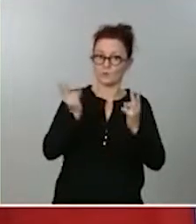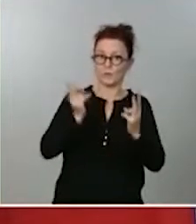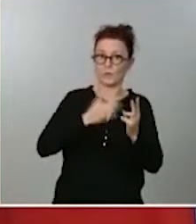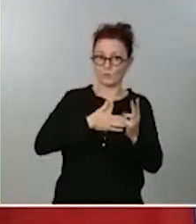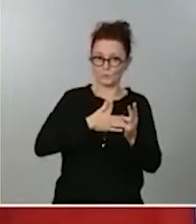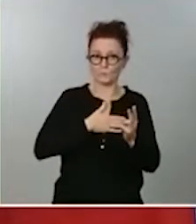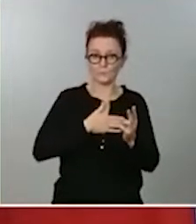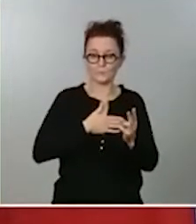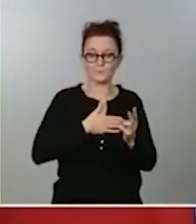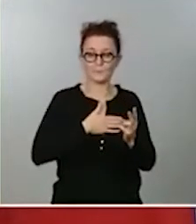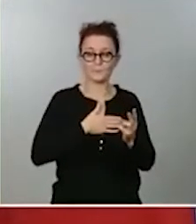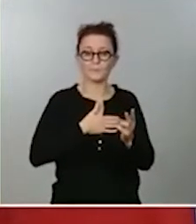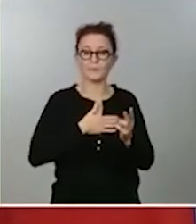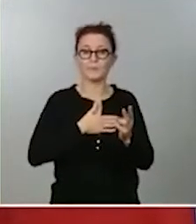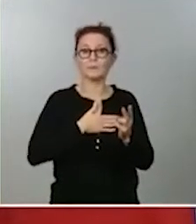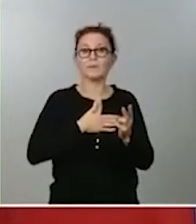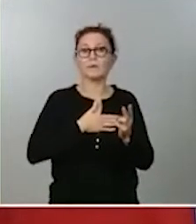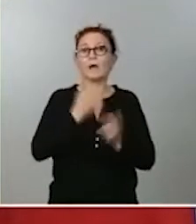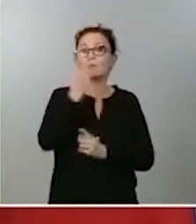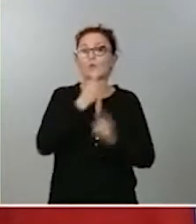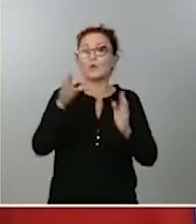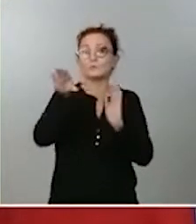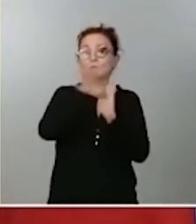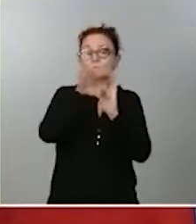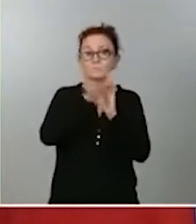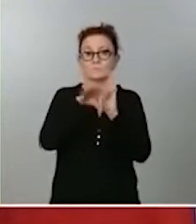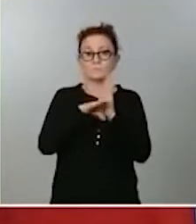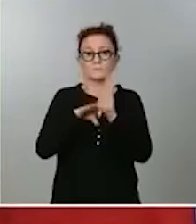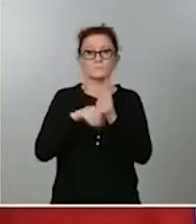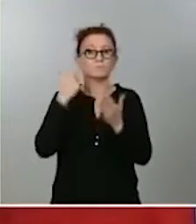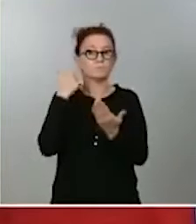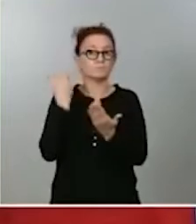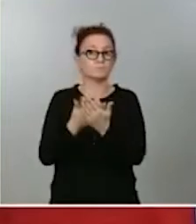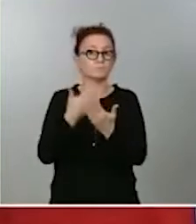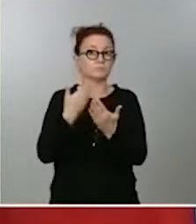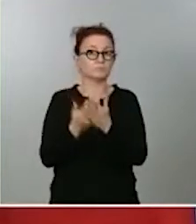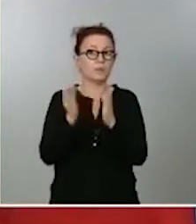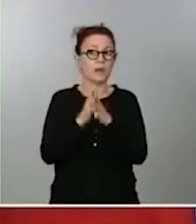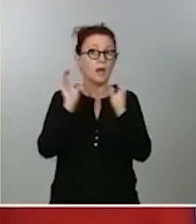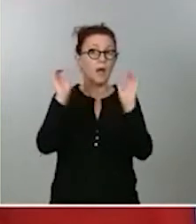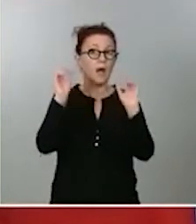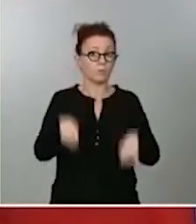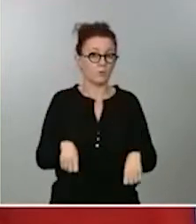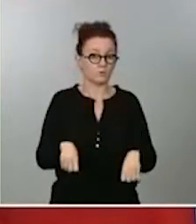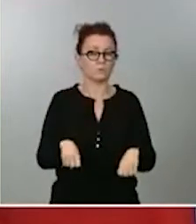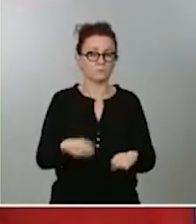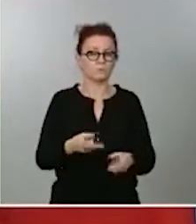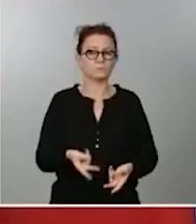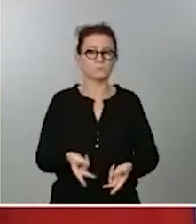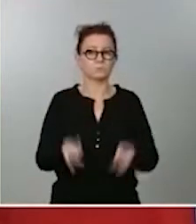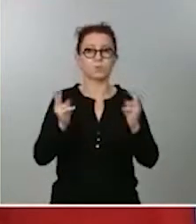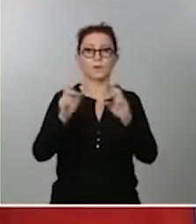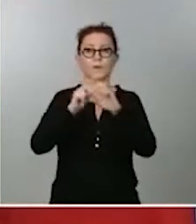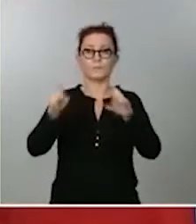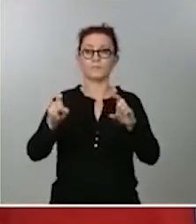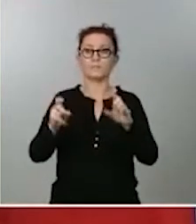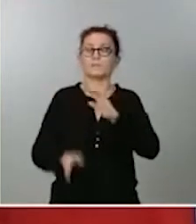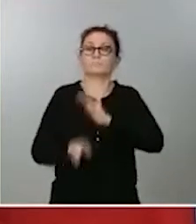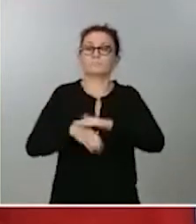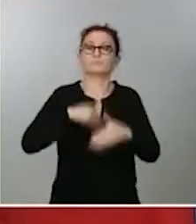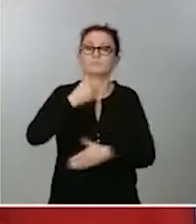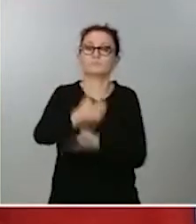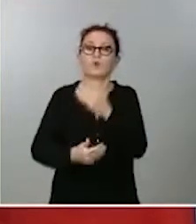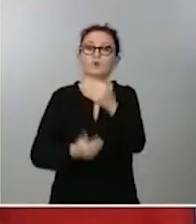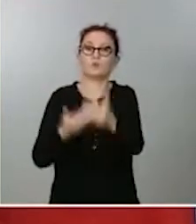digamos, que condicionantes para garantizar que la operación va a permitir que la compañía pueda salir a flote después de esta